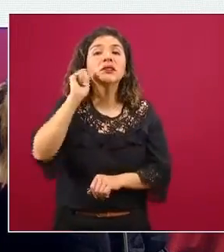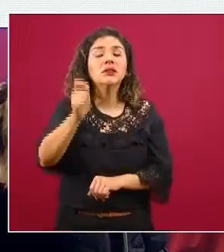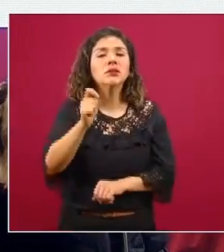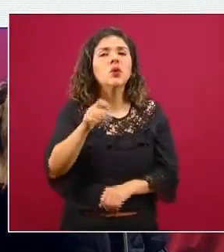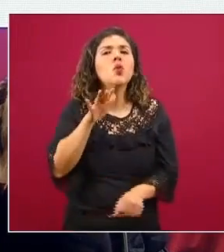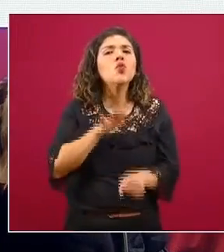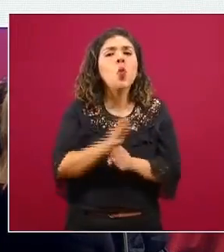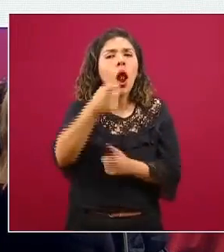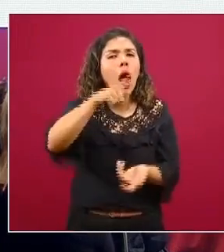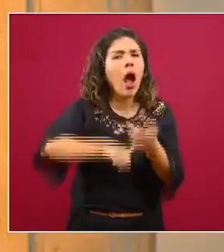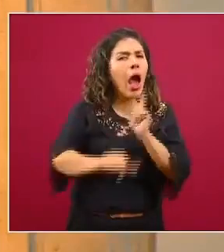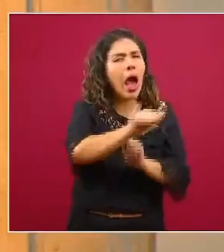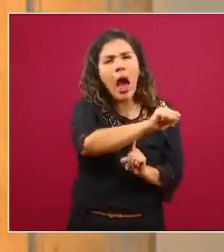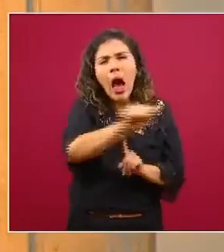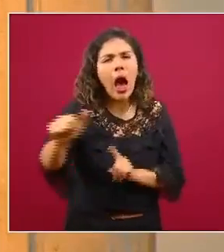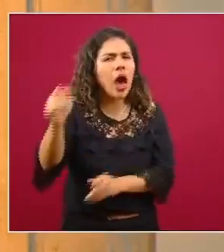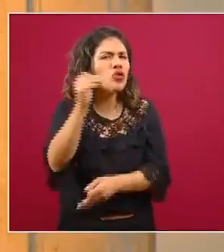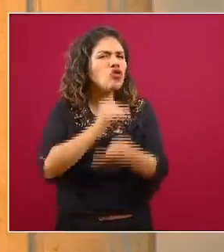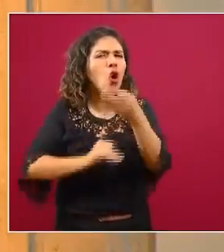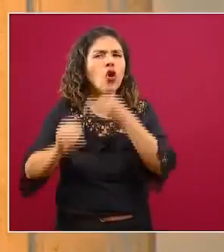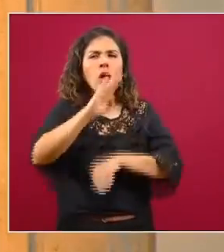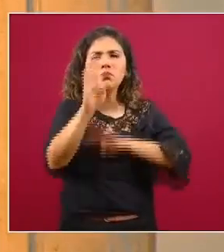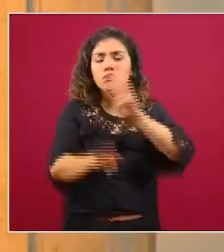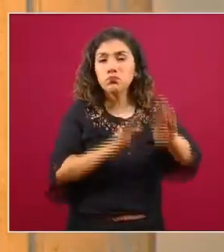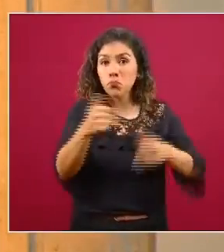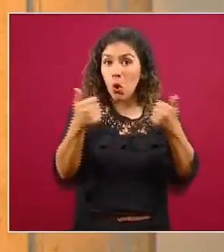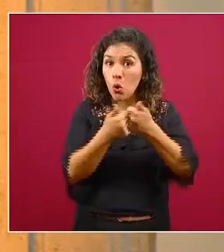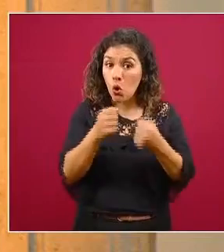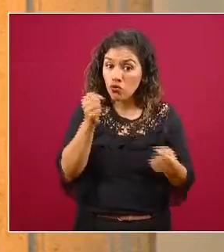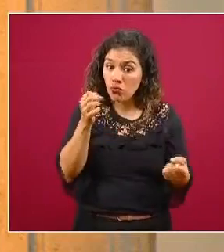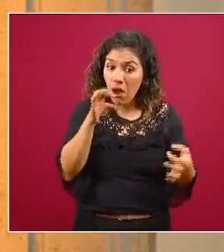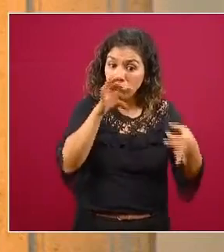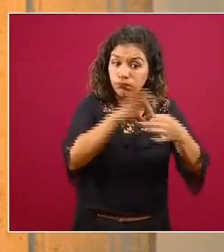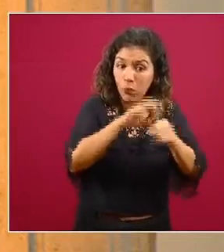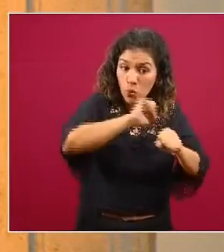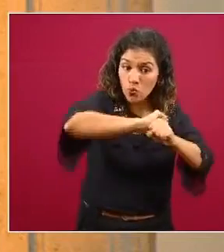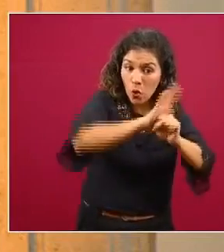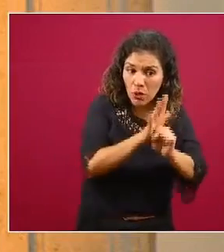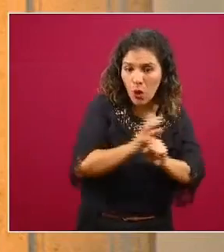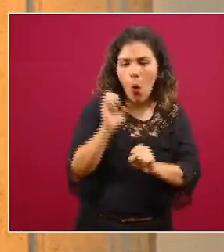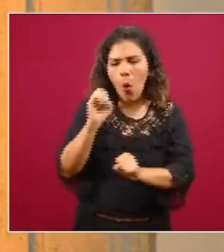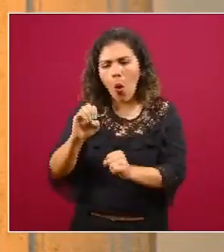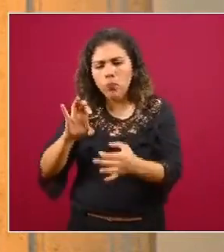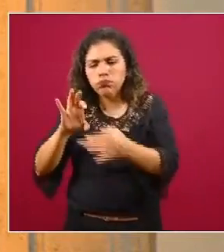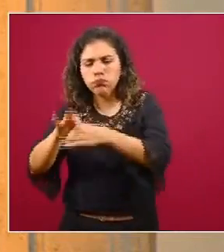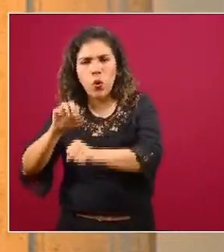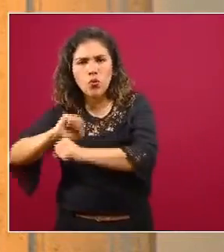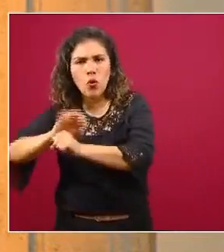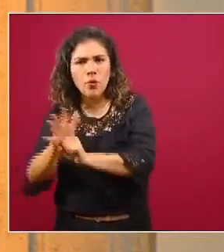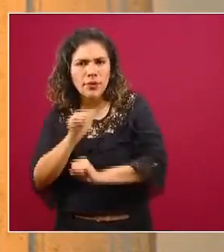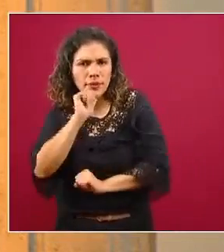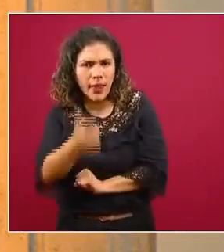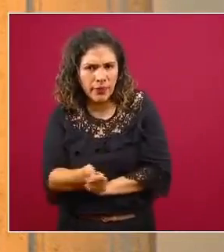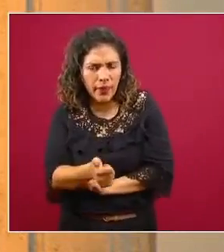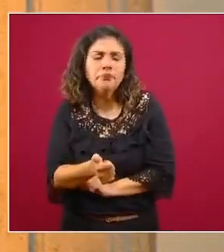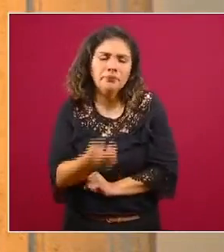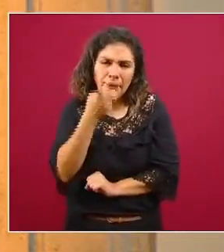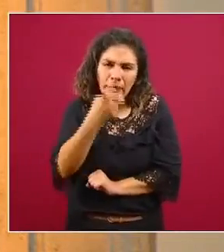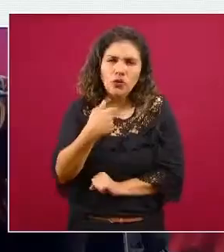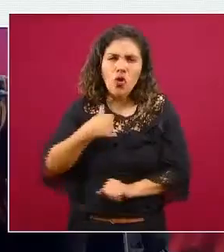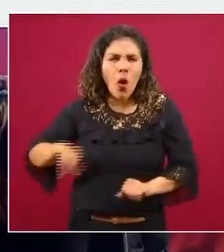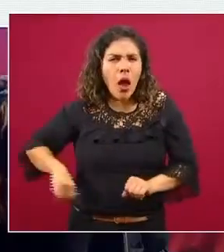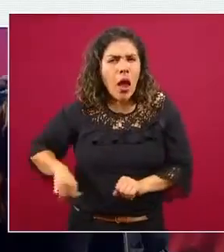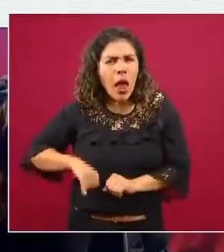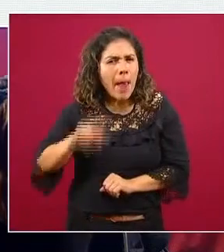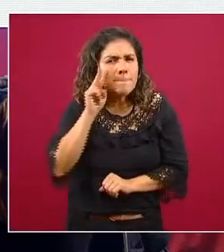todas las defunciones independientemente de si son por COVID o no y así lo hicimos nosotros tuvimos interés de ver